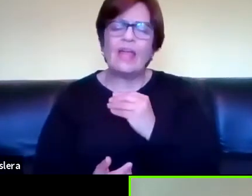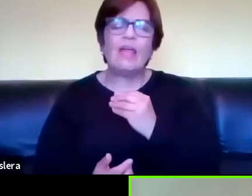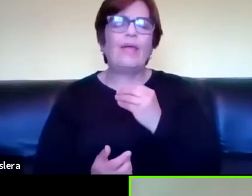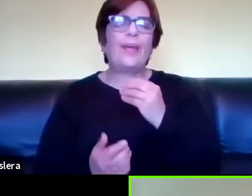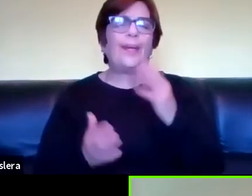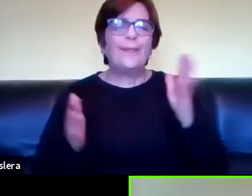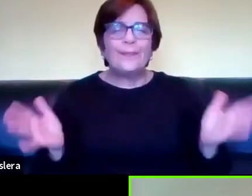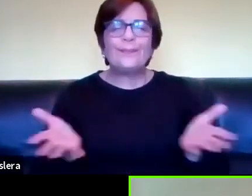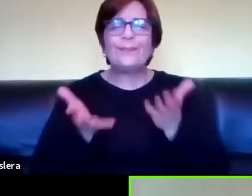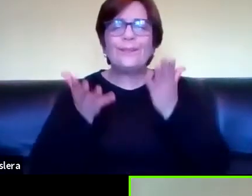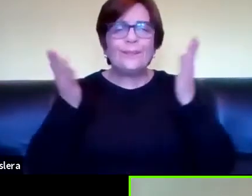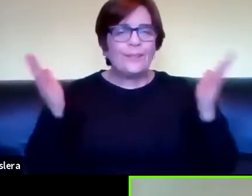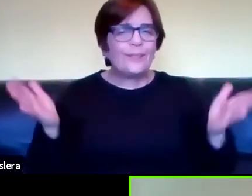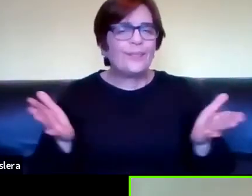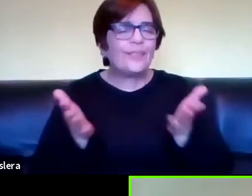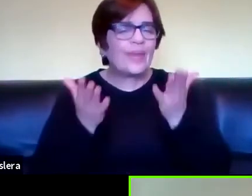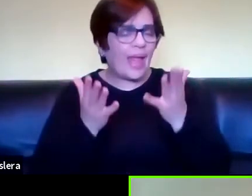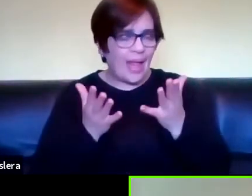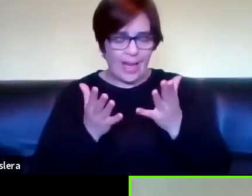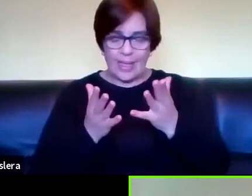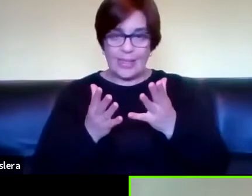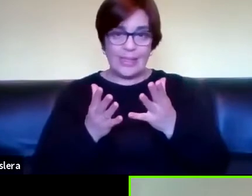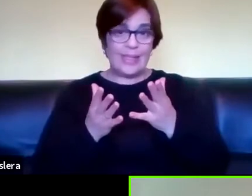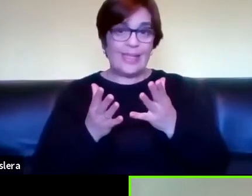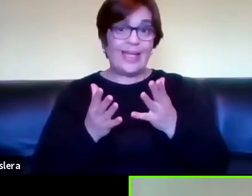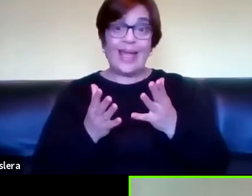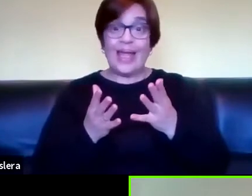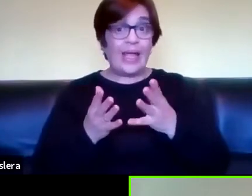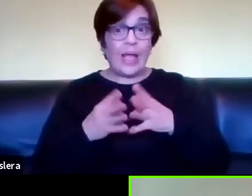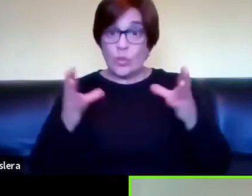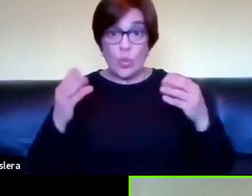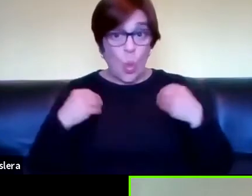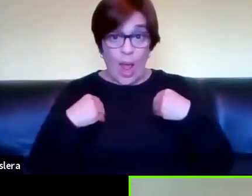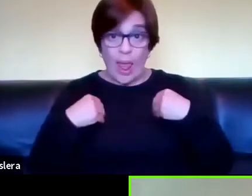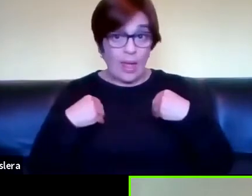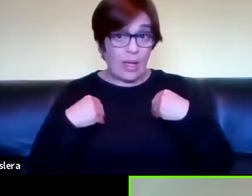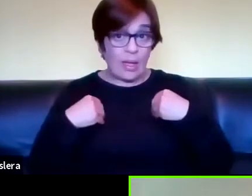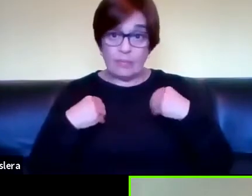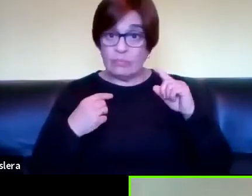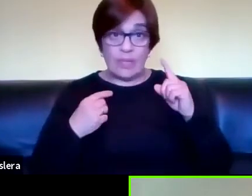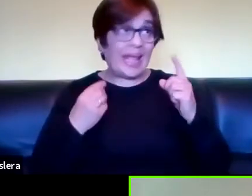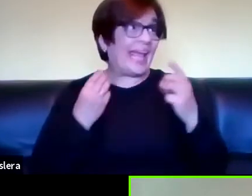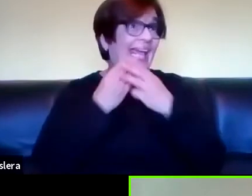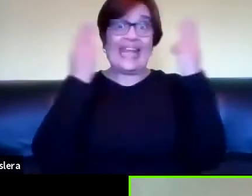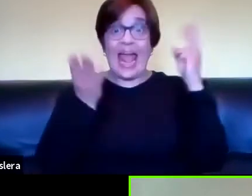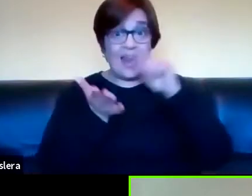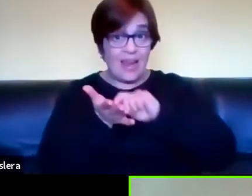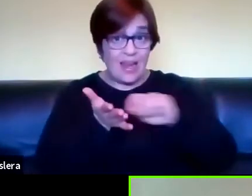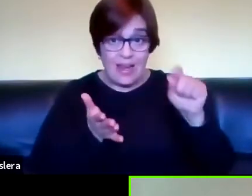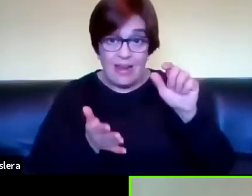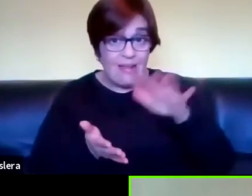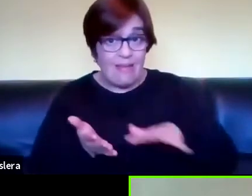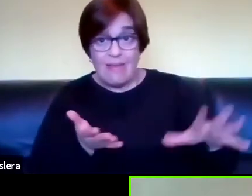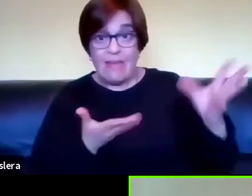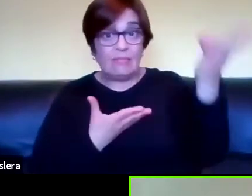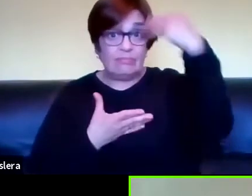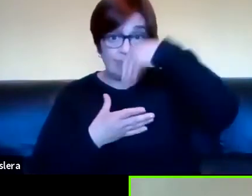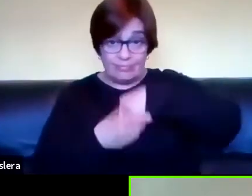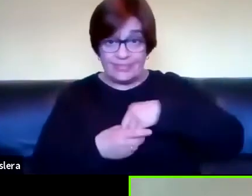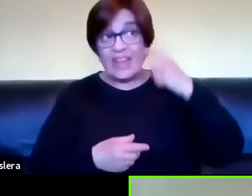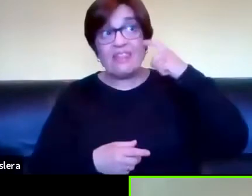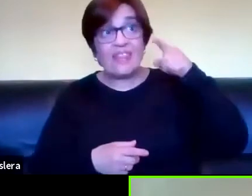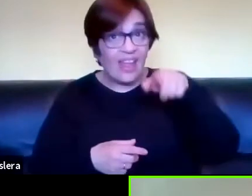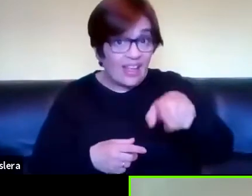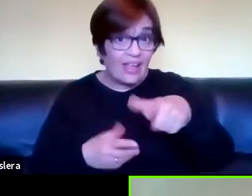que la escuela la escuela no la escuela de sordos la escuela en términos generales pueda incorporar esta idea de que